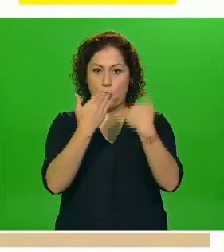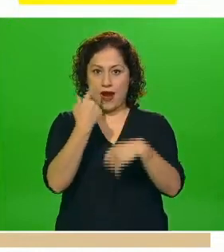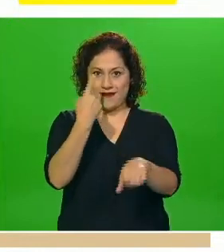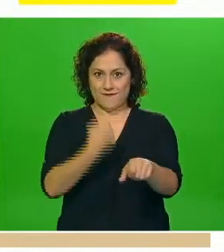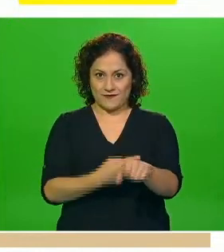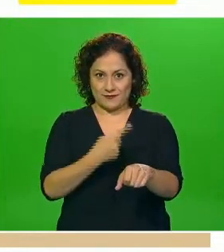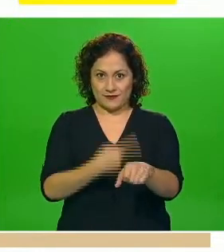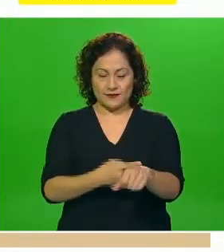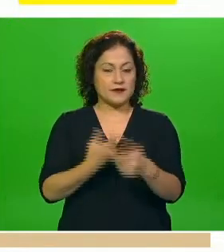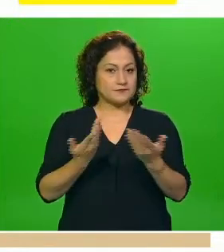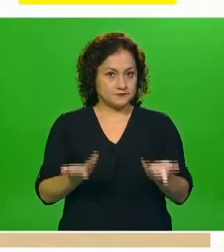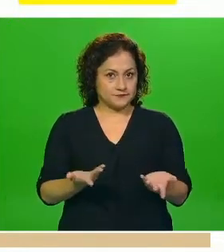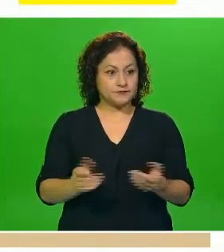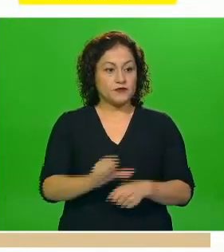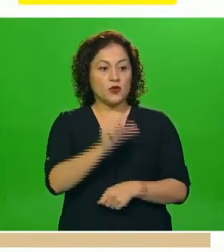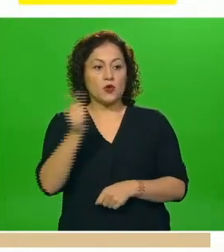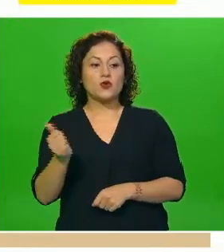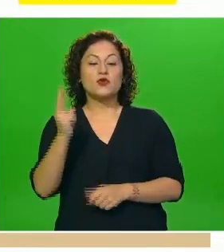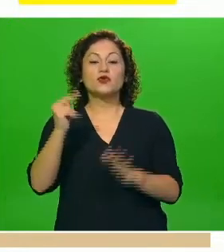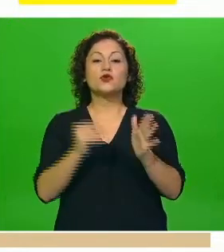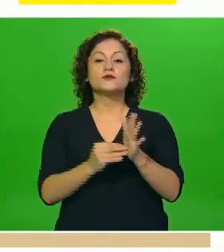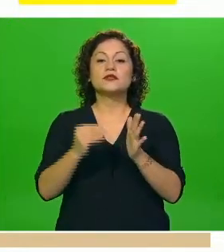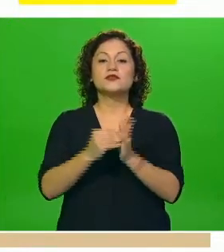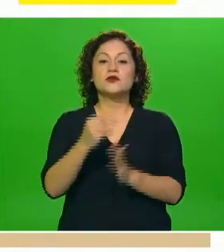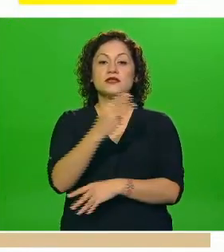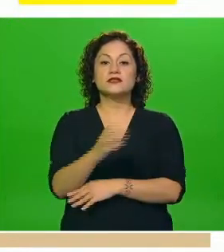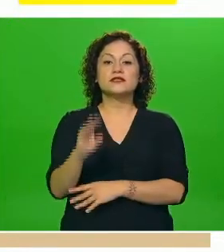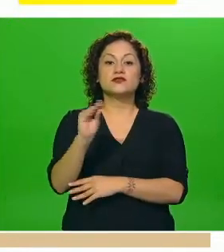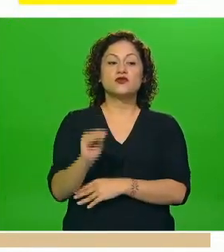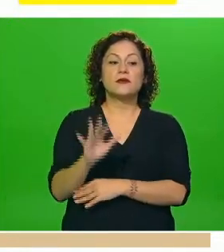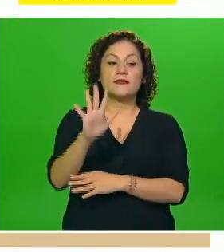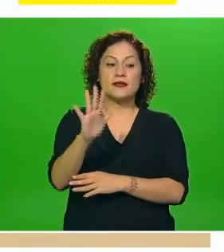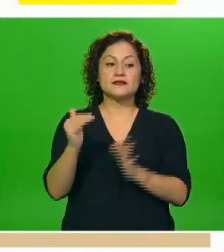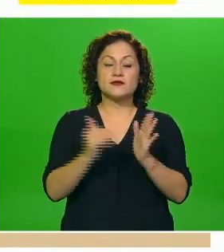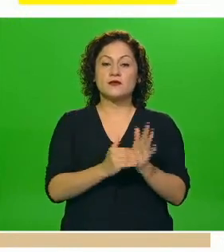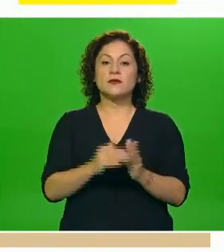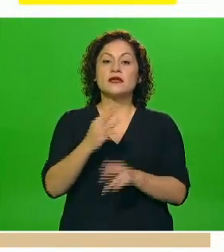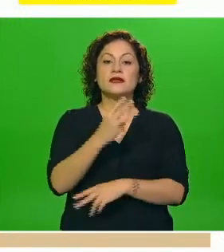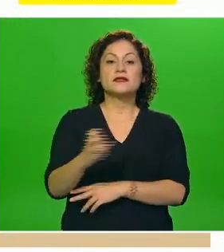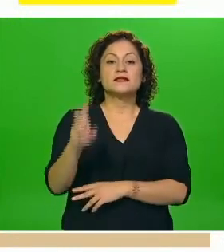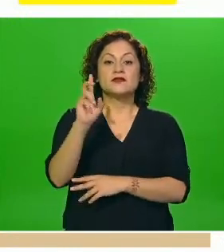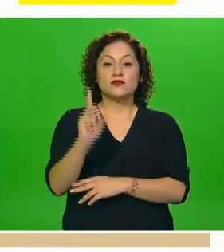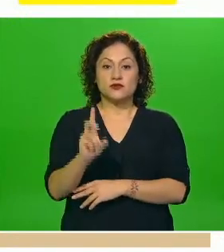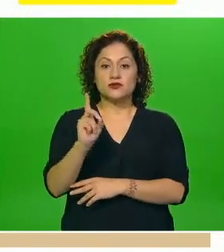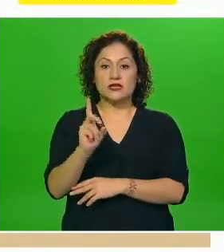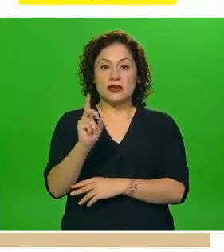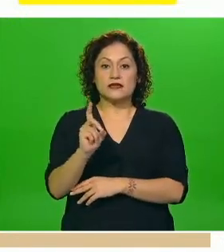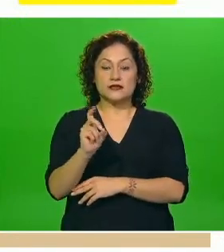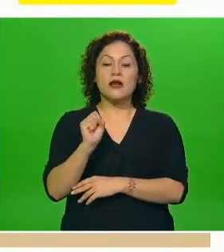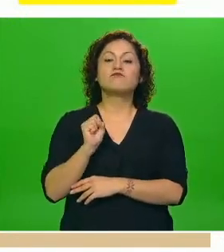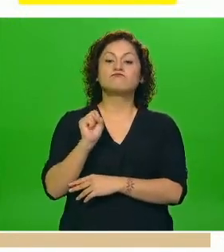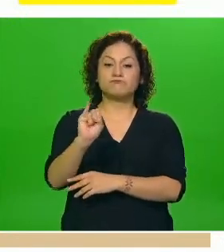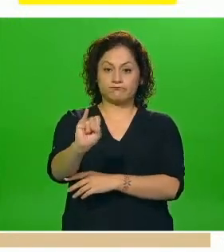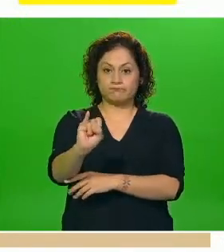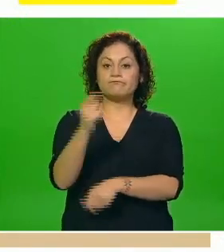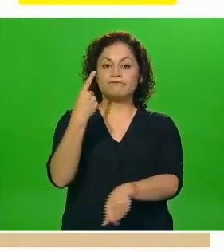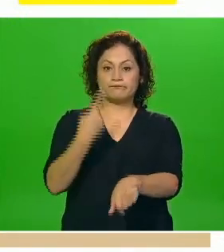y dos millones trescientos noventa cinco mil trescientos treinta que tienen un resultado